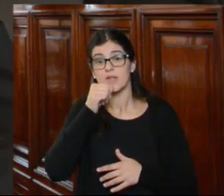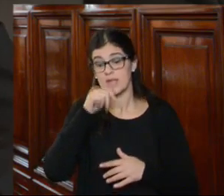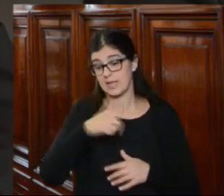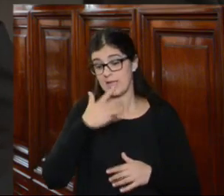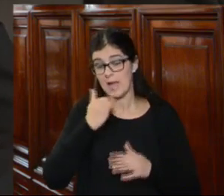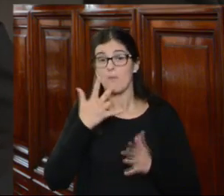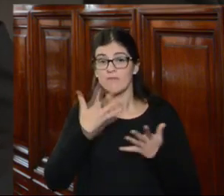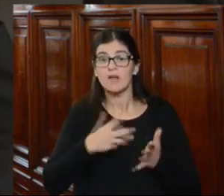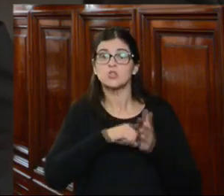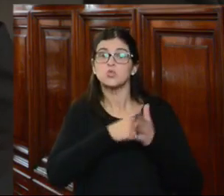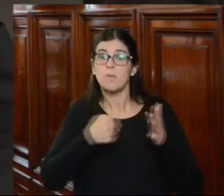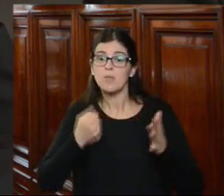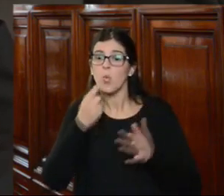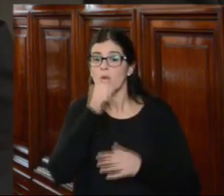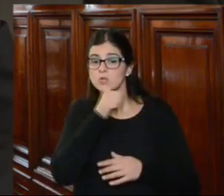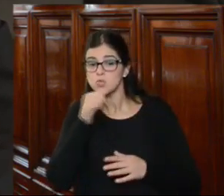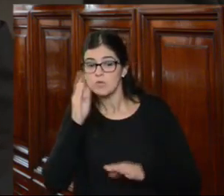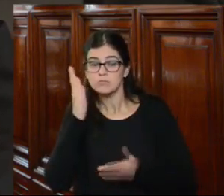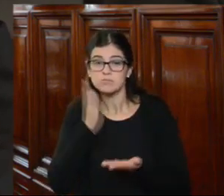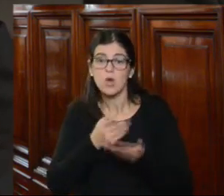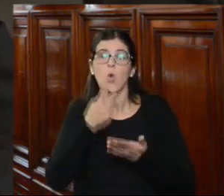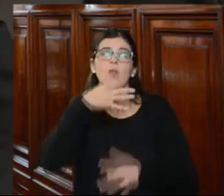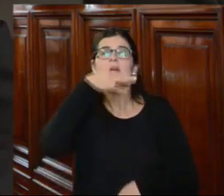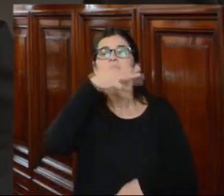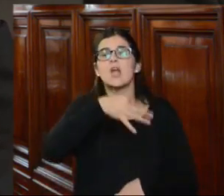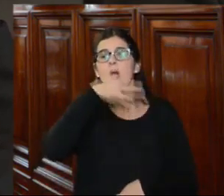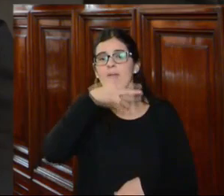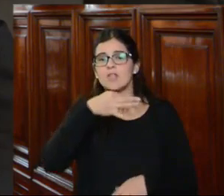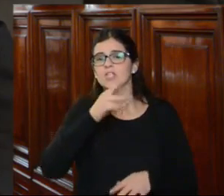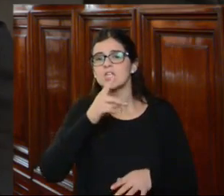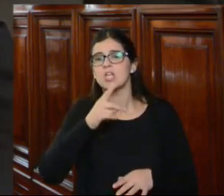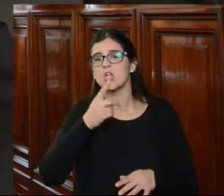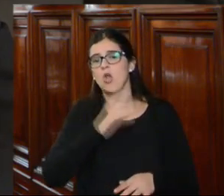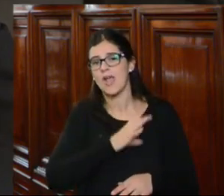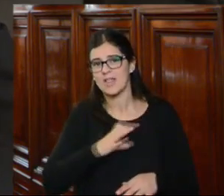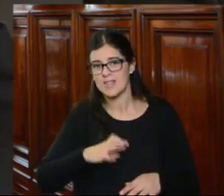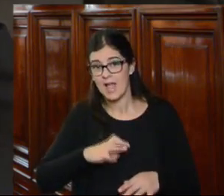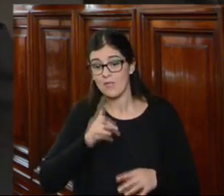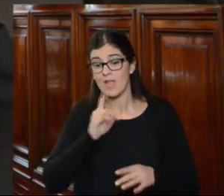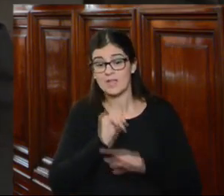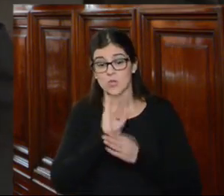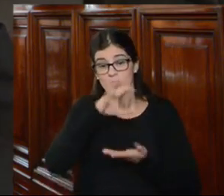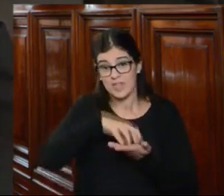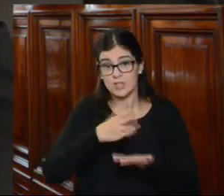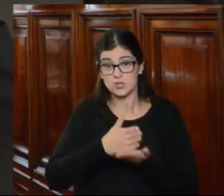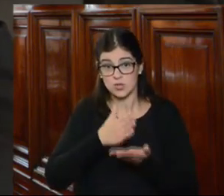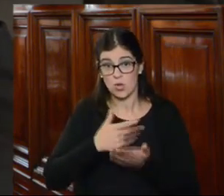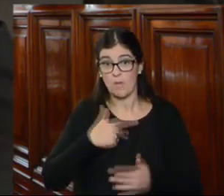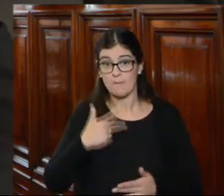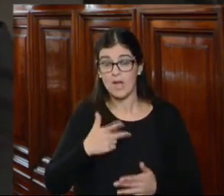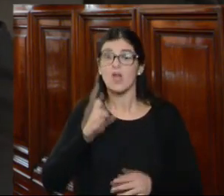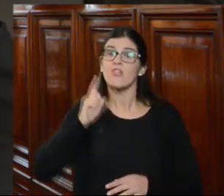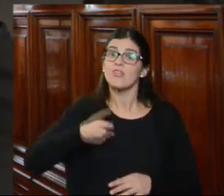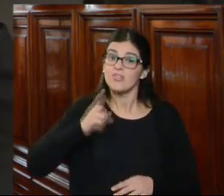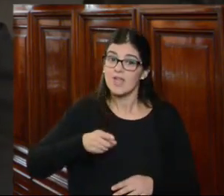caso suspender una resolución que es una recomendación que no causa estado de la institución nacional de derechos humanos debe